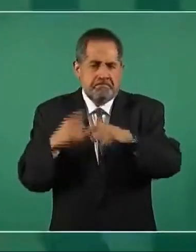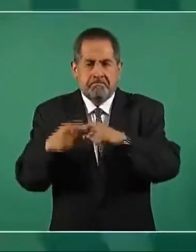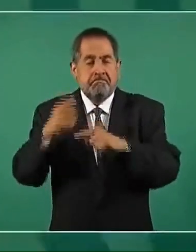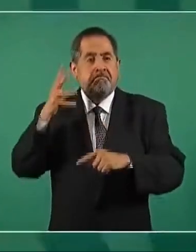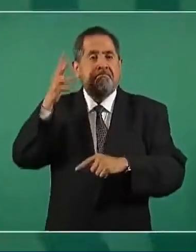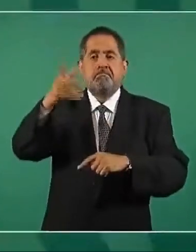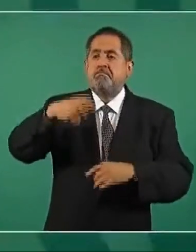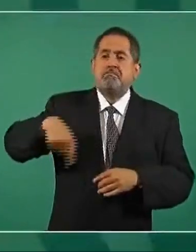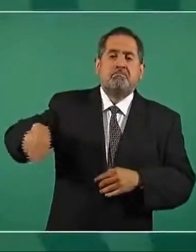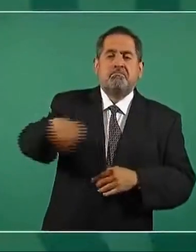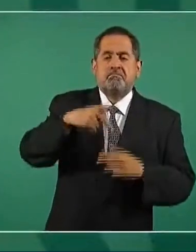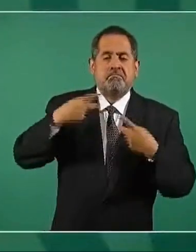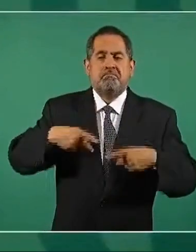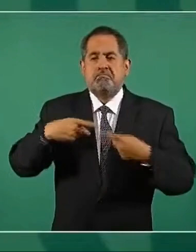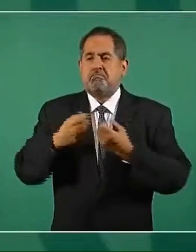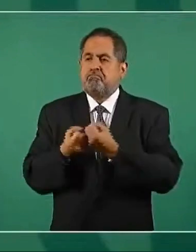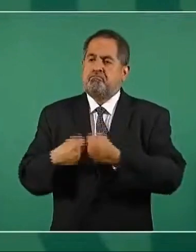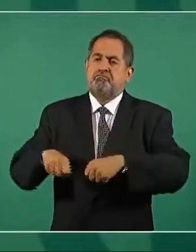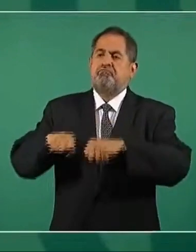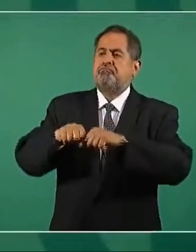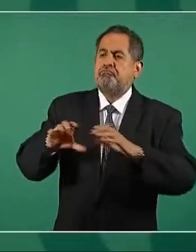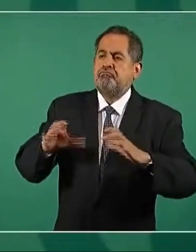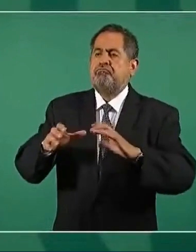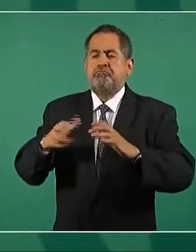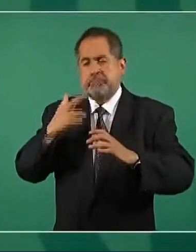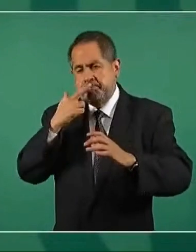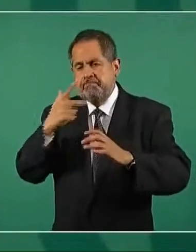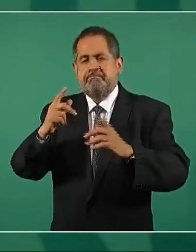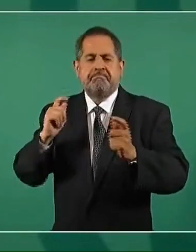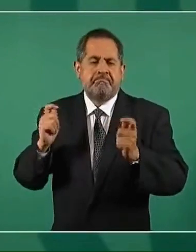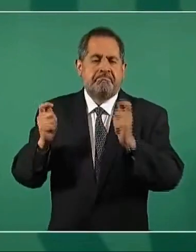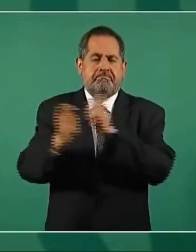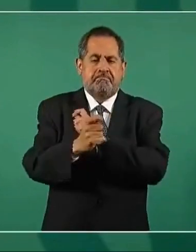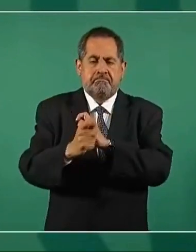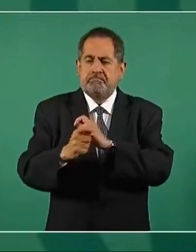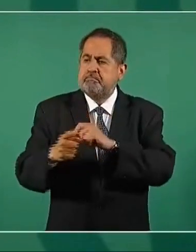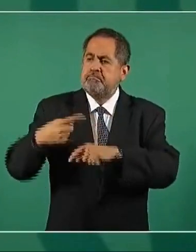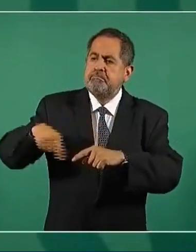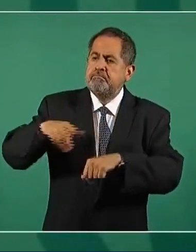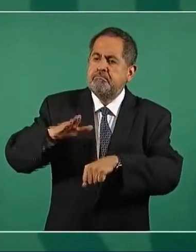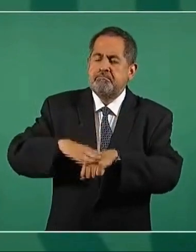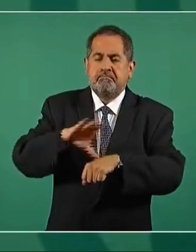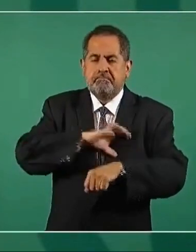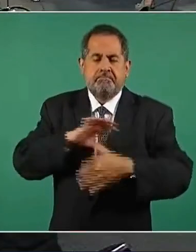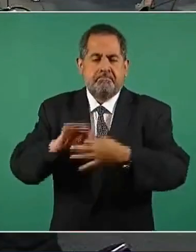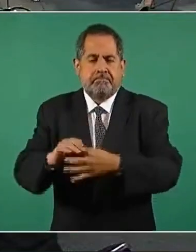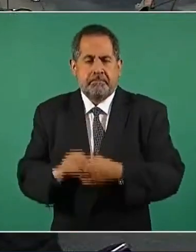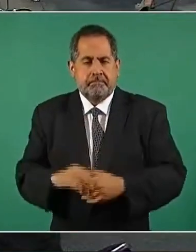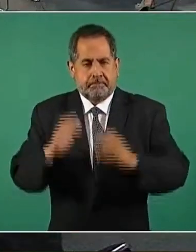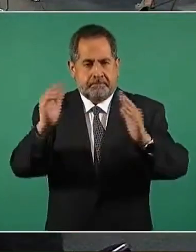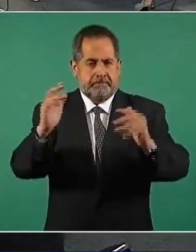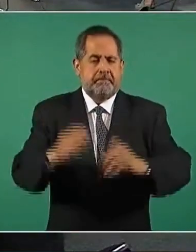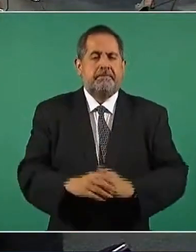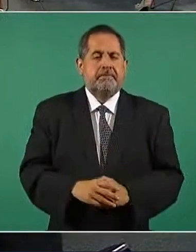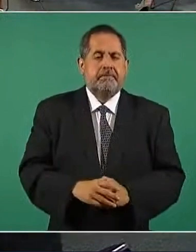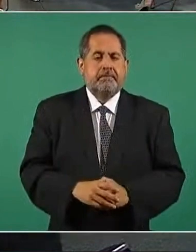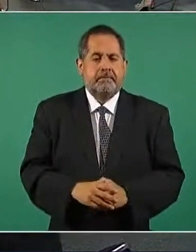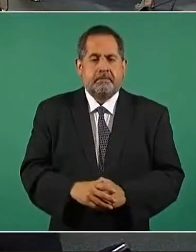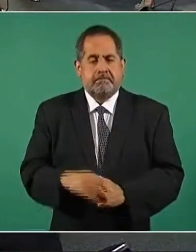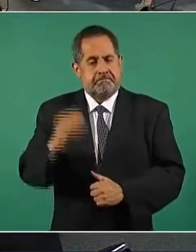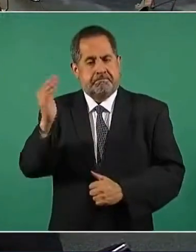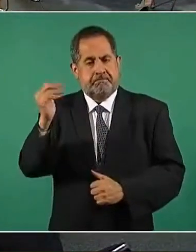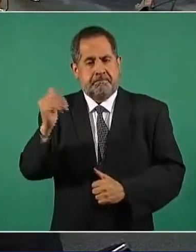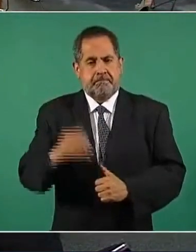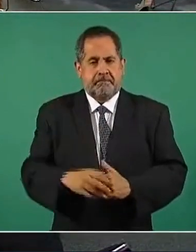sociedad mejor, porque va a ser cada vez más fraterna. Ya, nos vamos. gracias, presidente. Ya nos